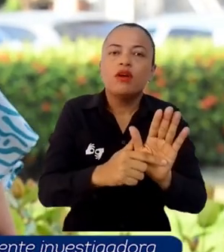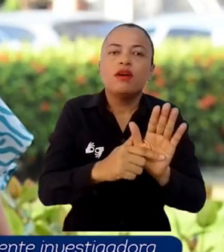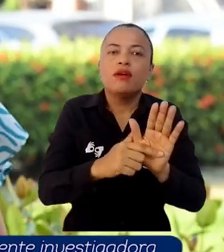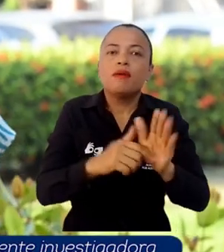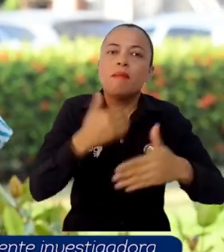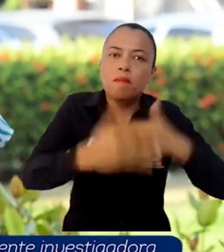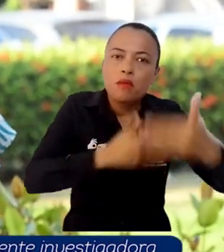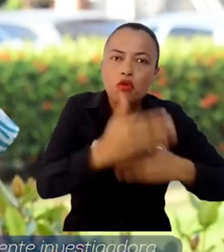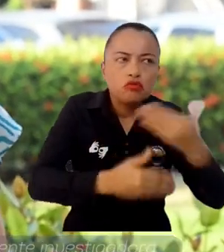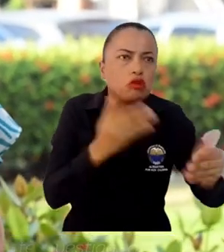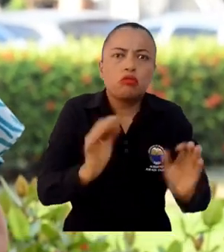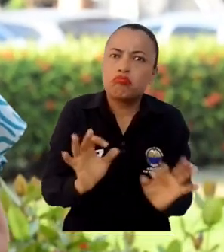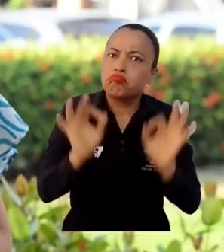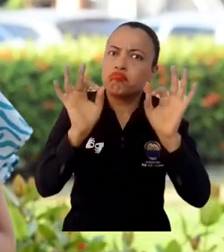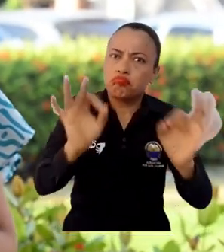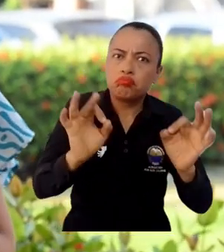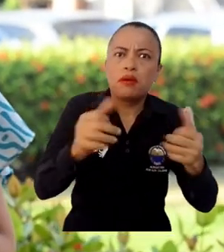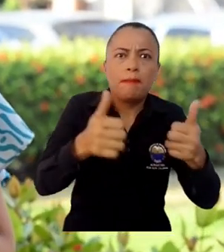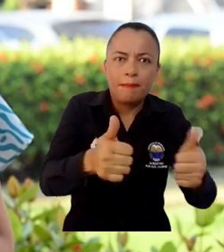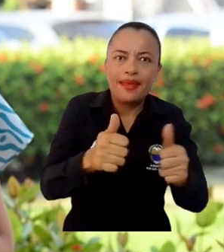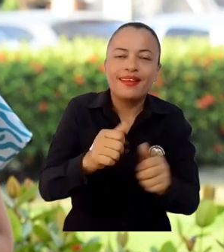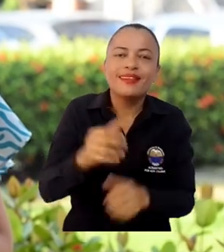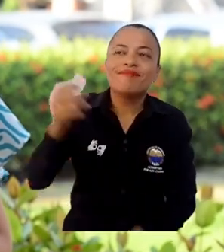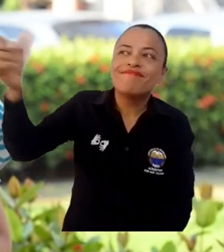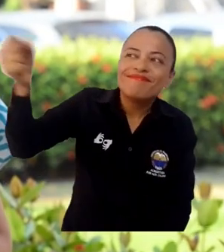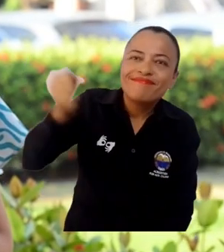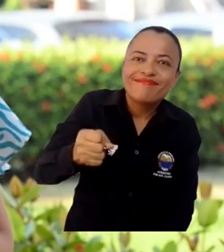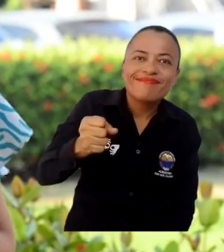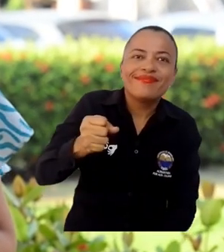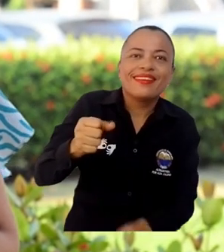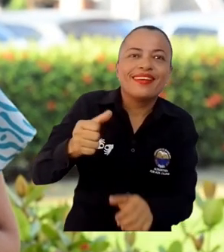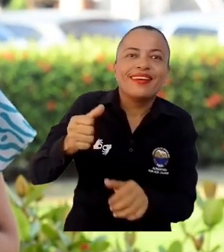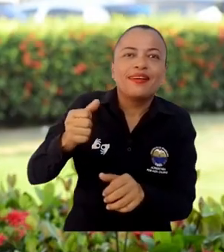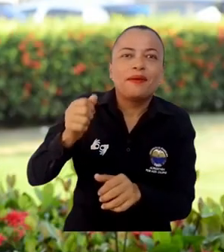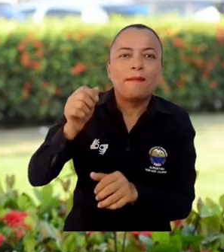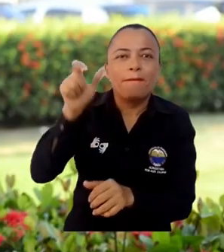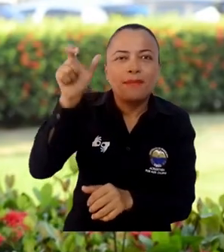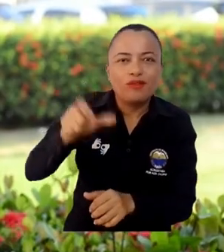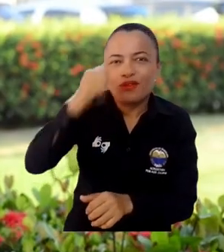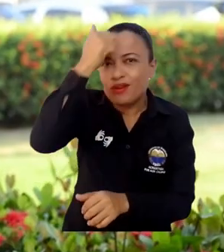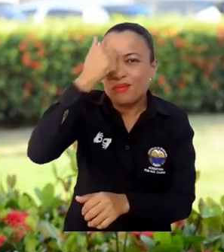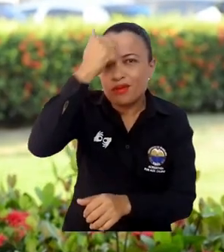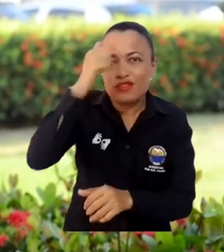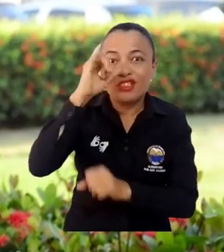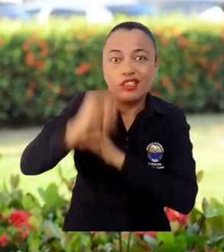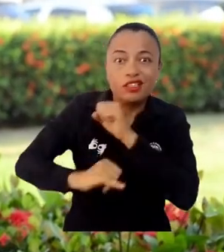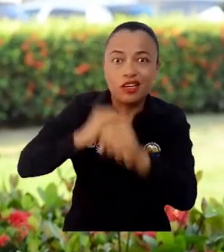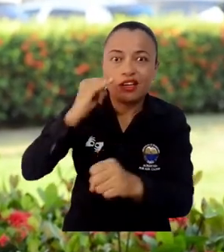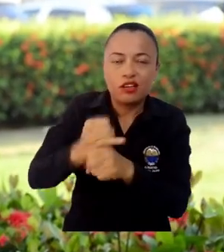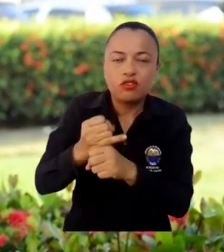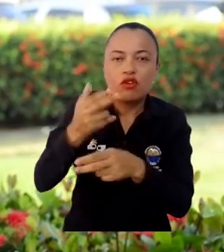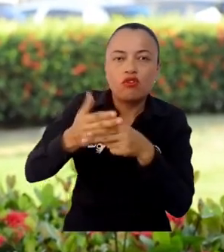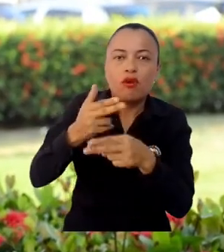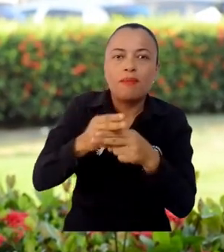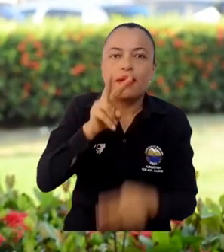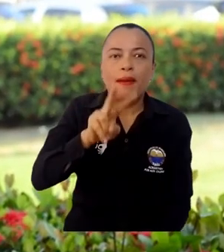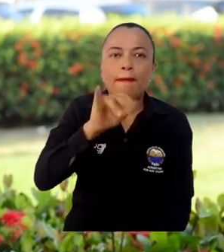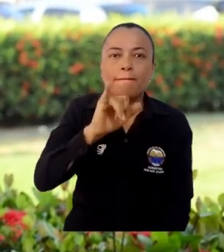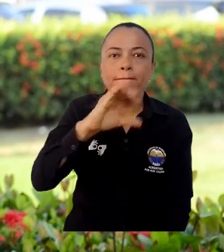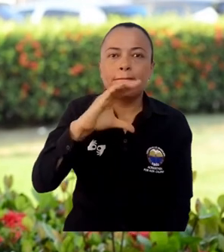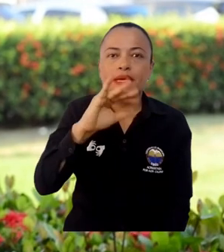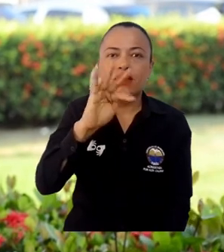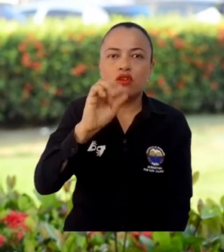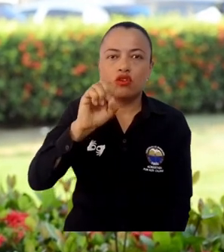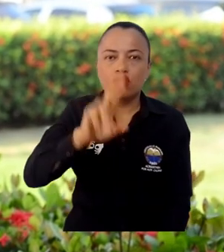ofrecer el proceso de una manera muy exitosa a través de la invitación y el acompañamiento del mentor